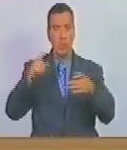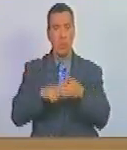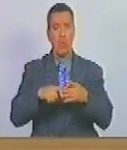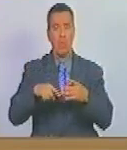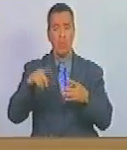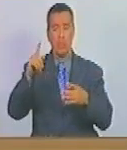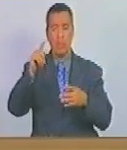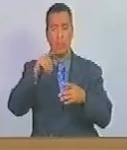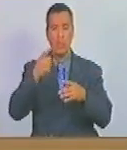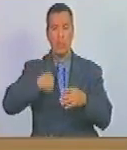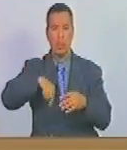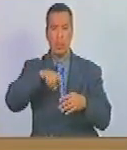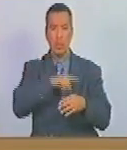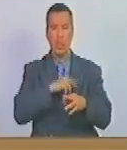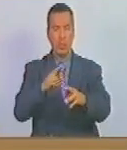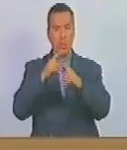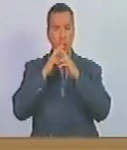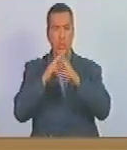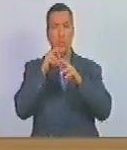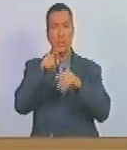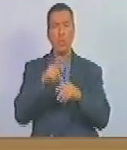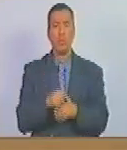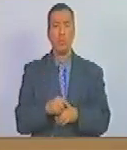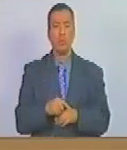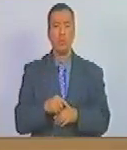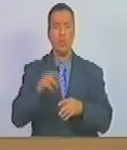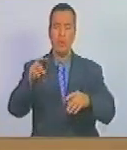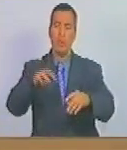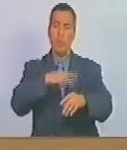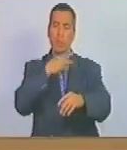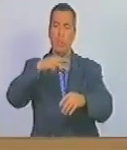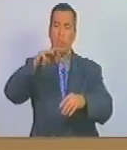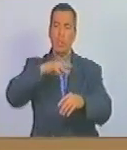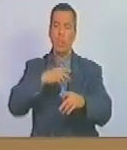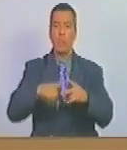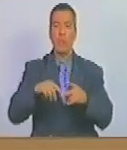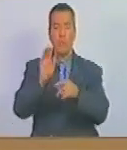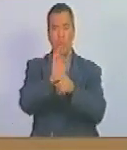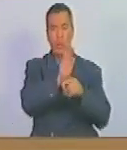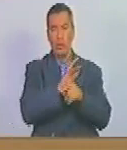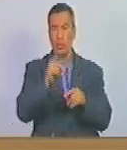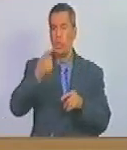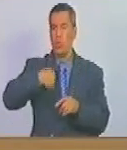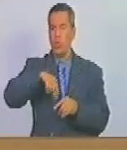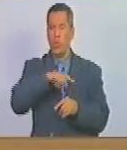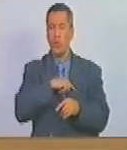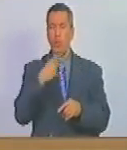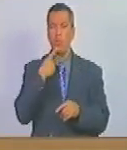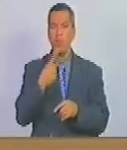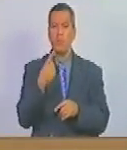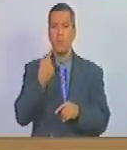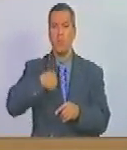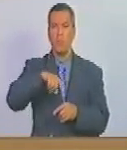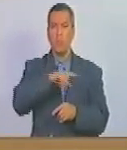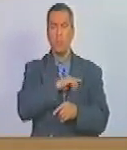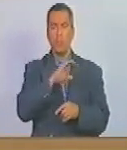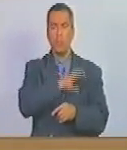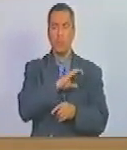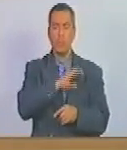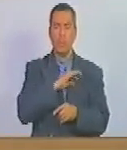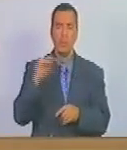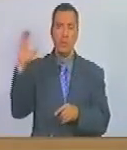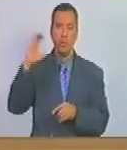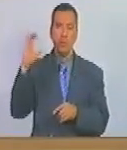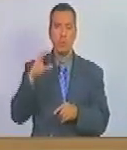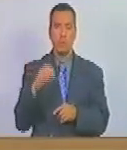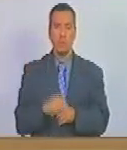coloniales nosotros respondíamos a himnos a escudos que no eran la expresión de nosotros los caraqueños